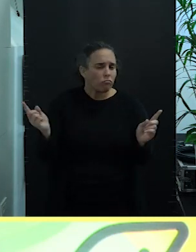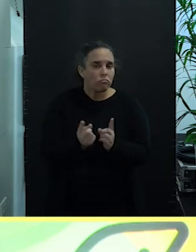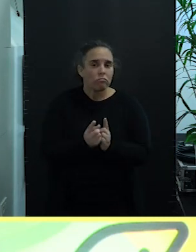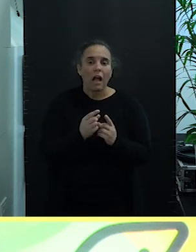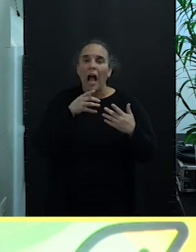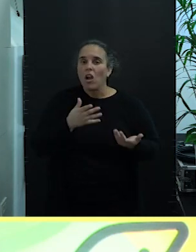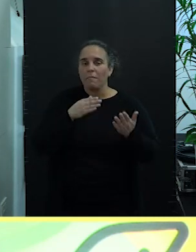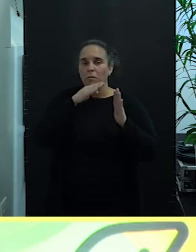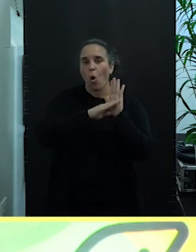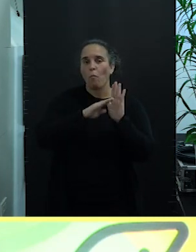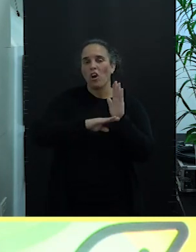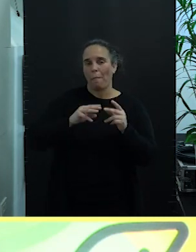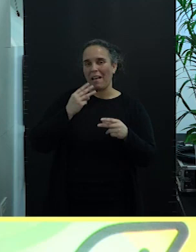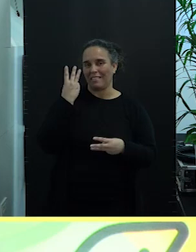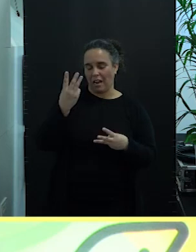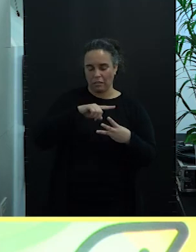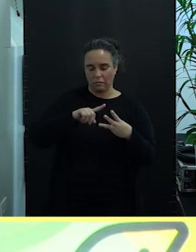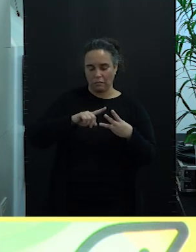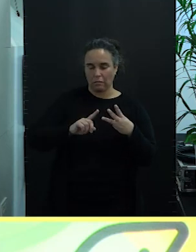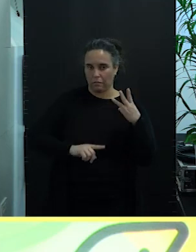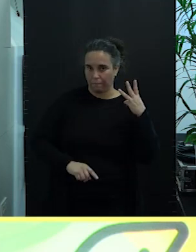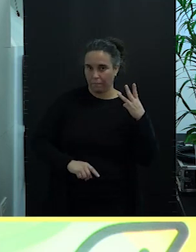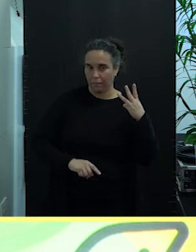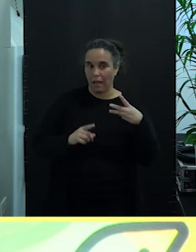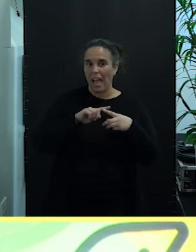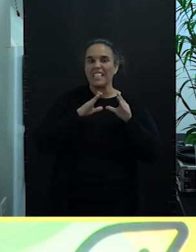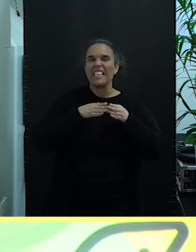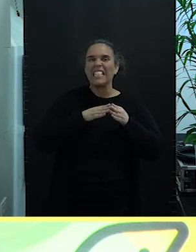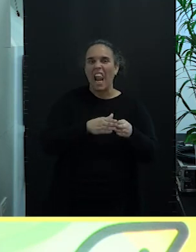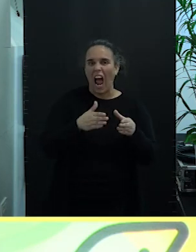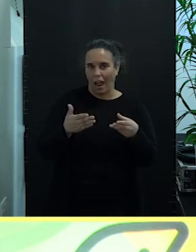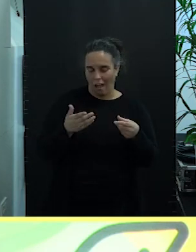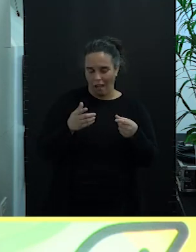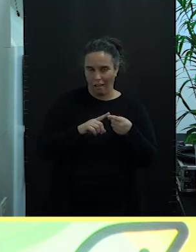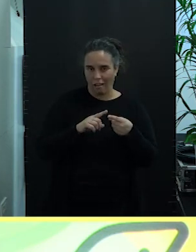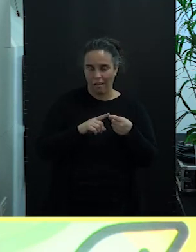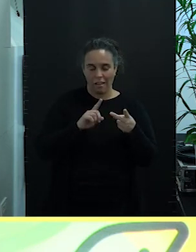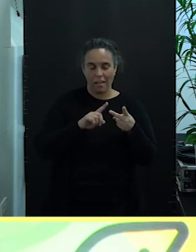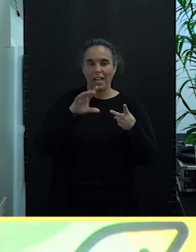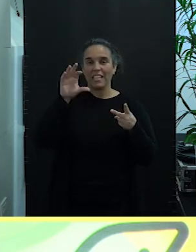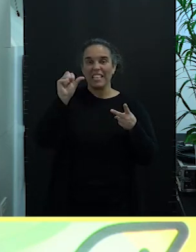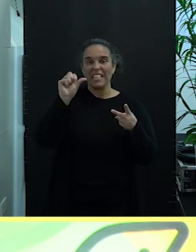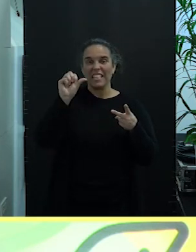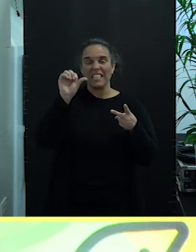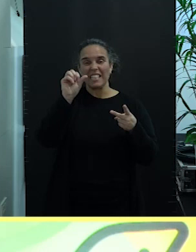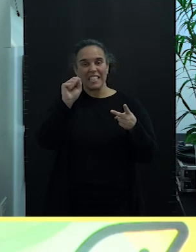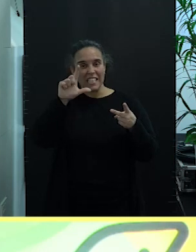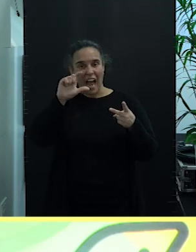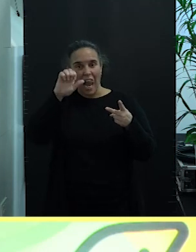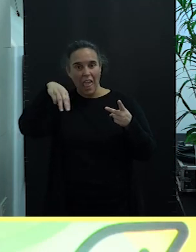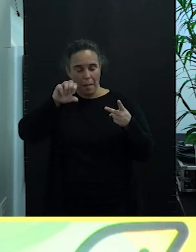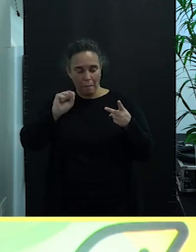programas que son la Chalana, por una parte, Salema, por la otra,